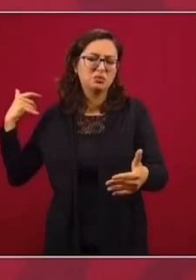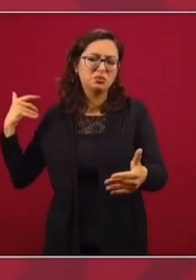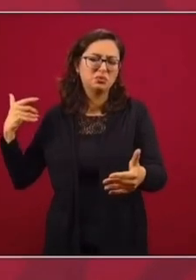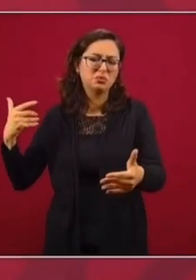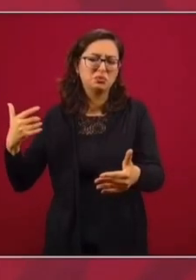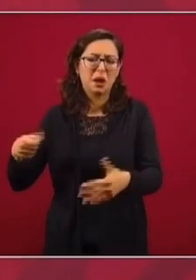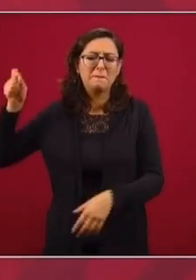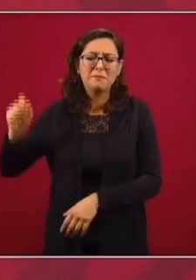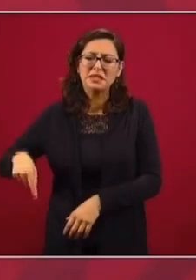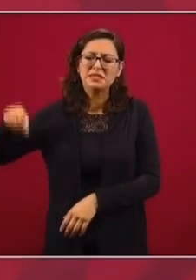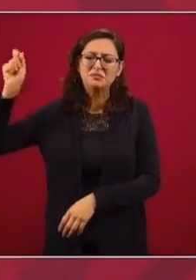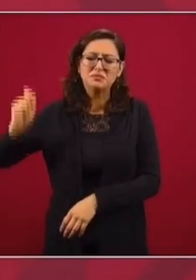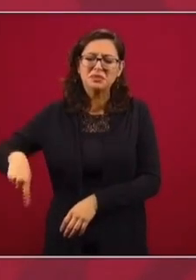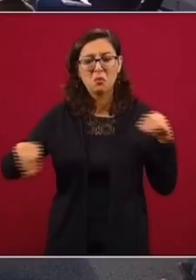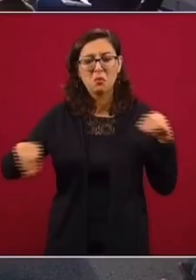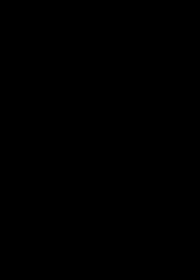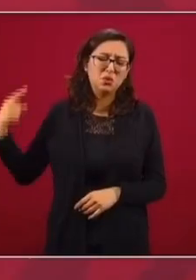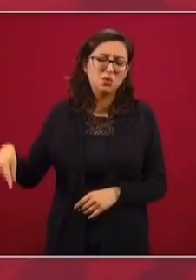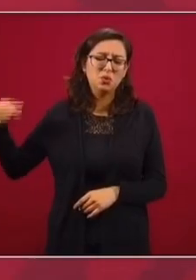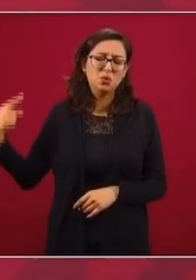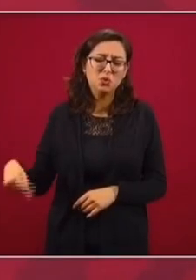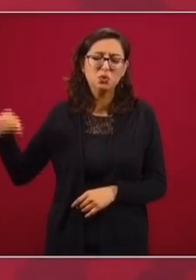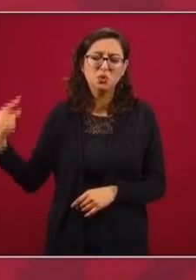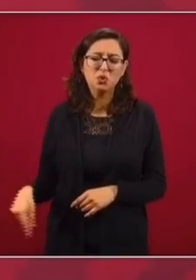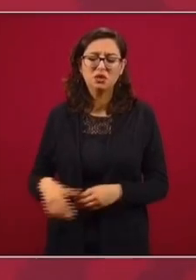décadas, siglos, no pasa nada, no se mueve nada.